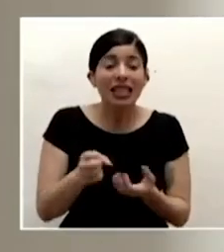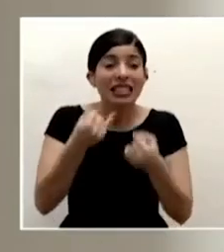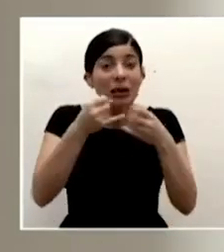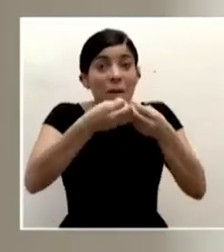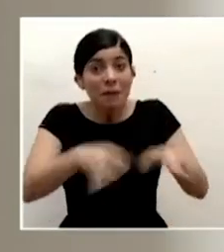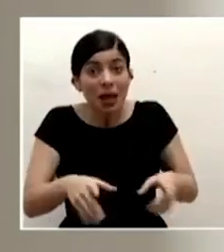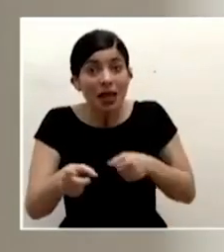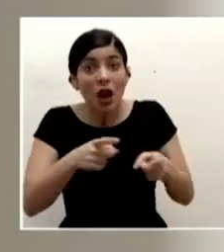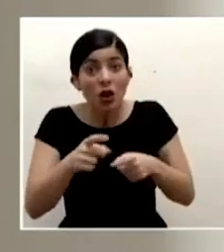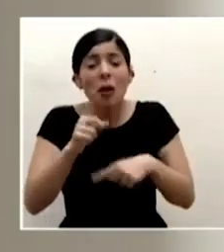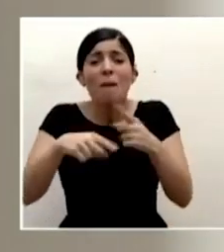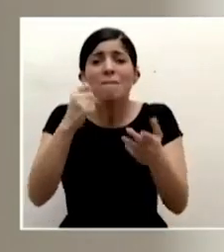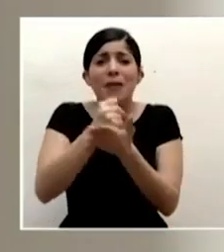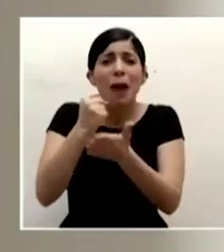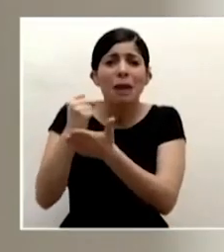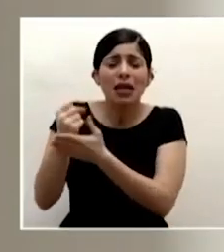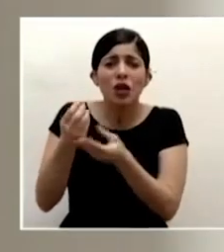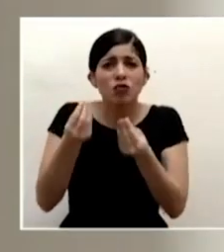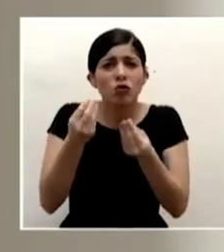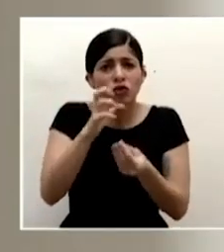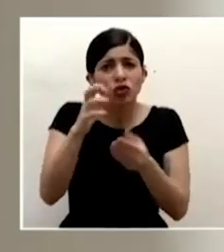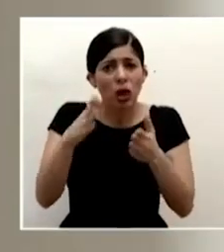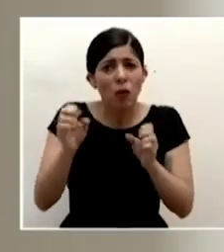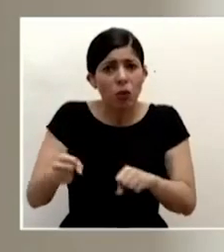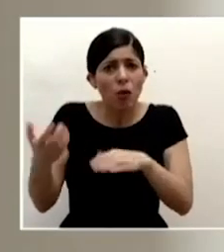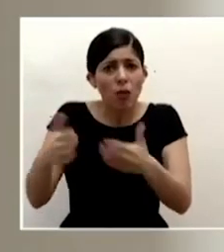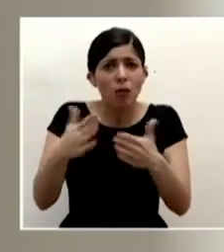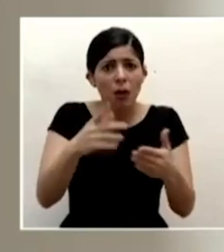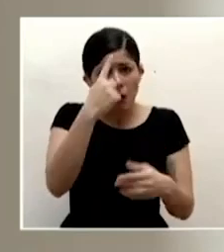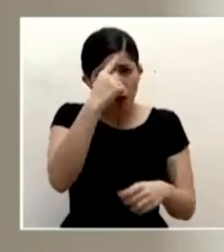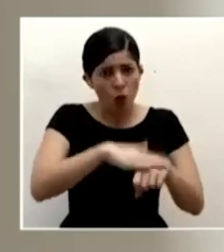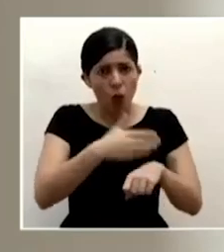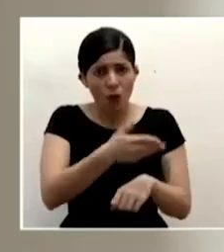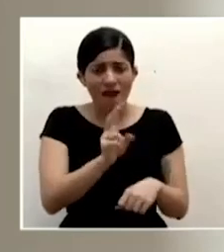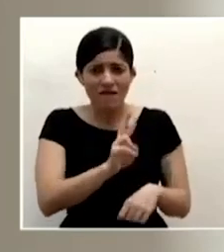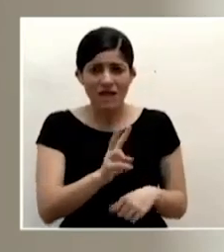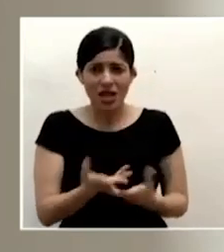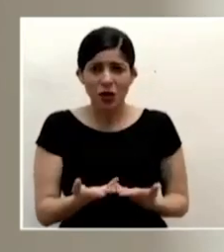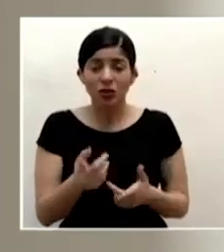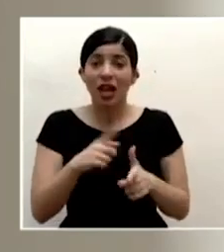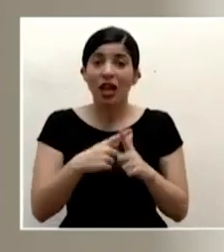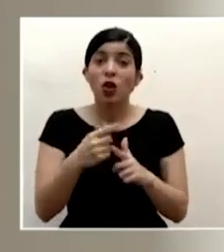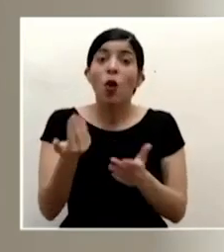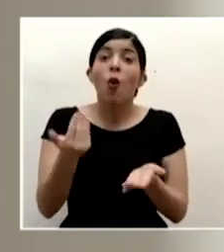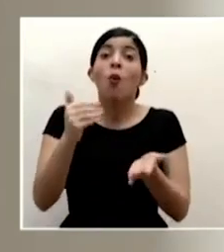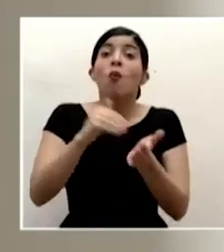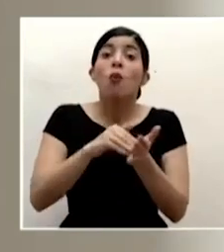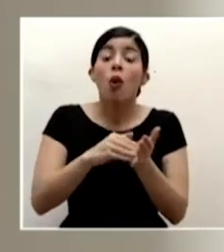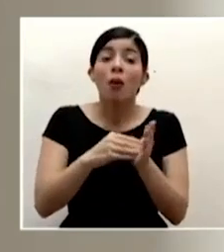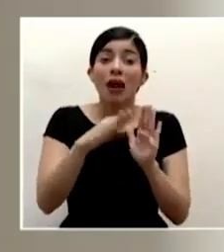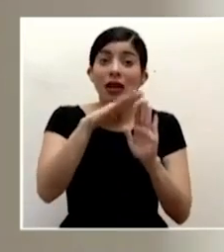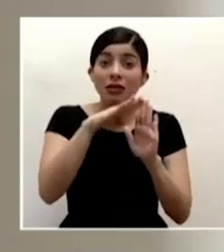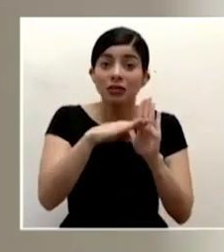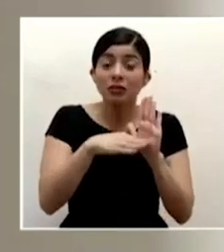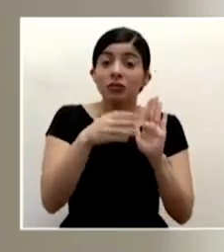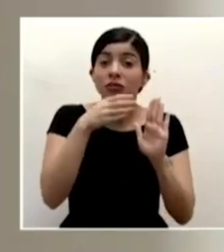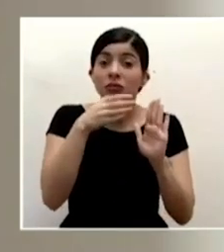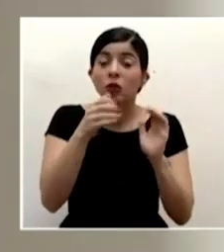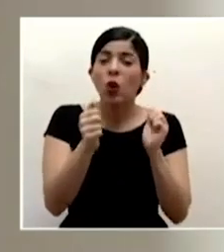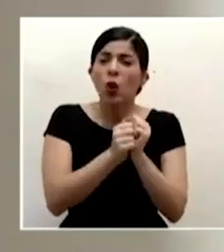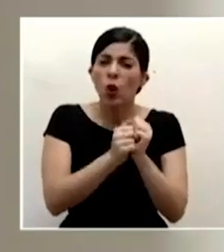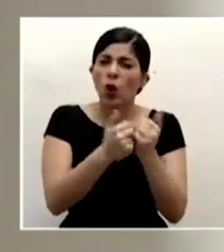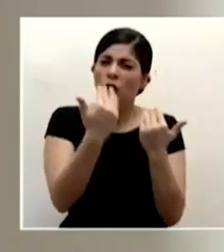de control va a matar muchos costarricenses así que este asunto de retomar las medidas con